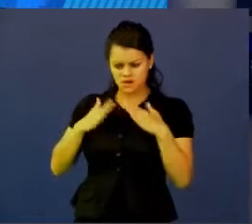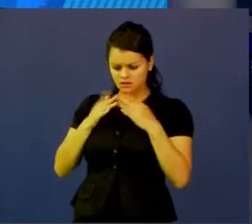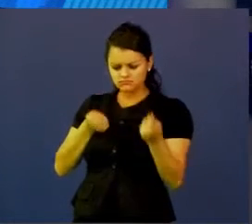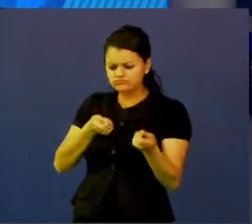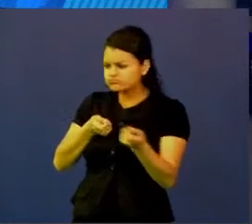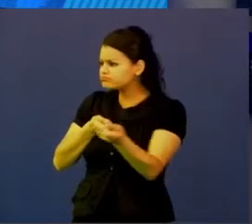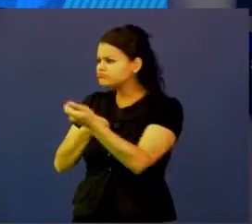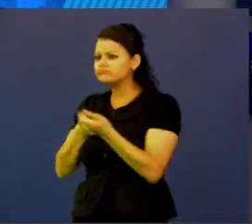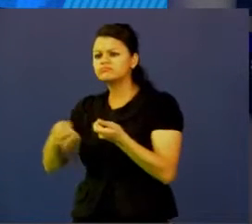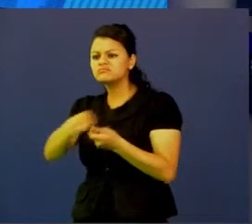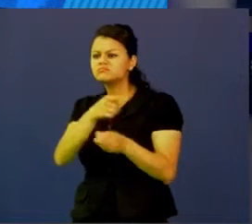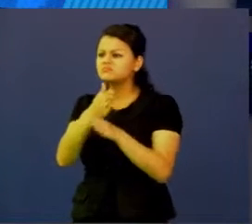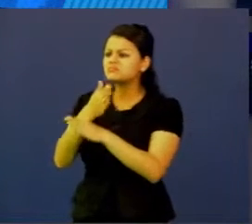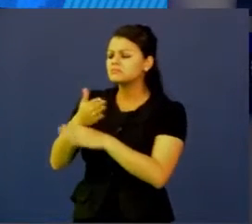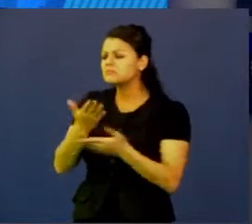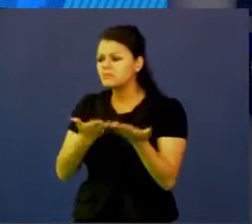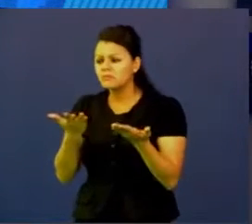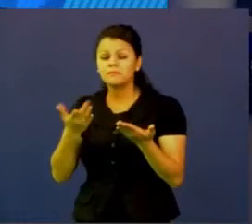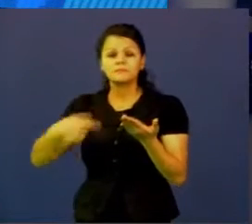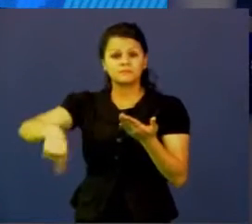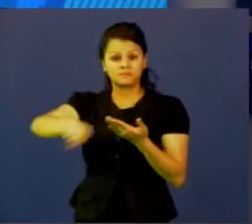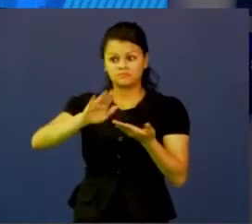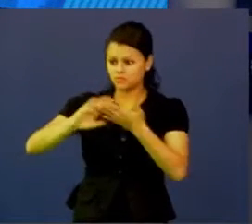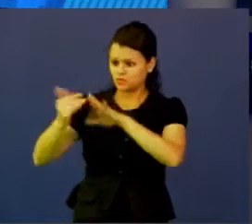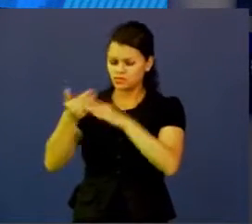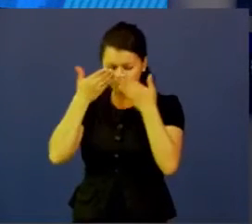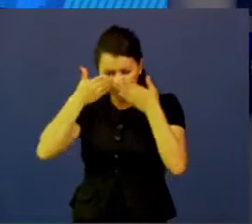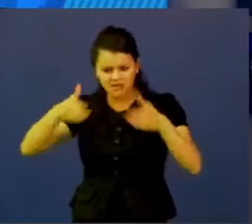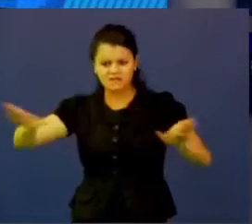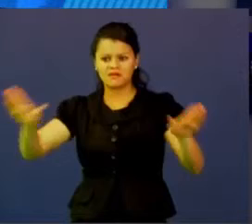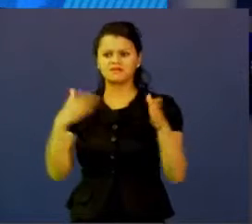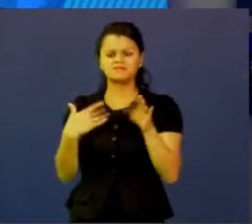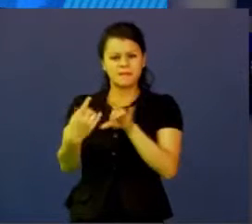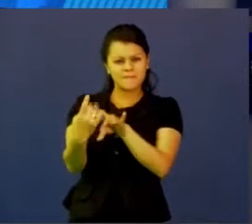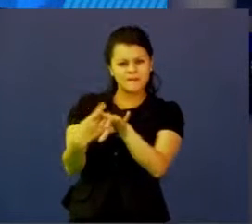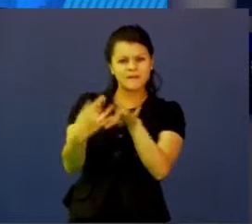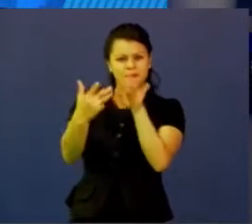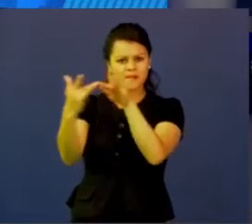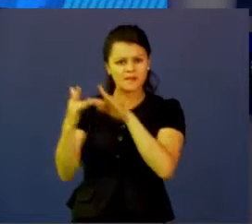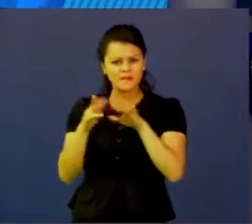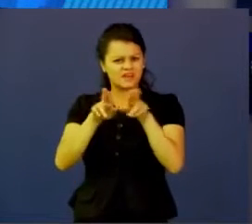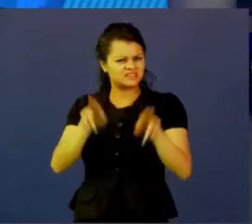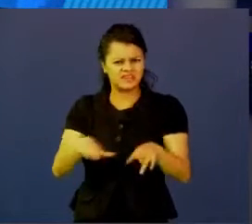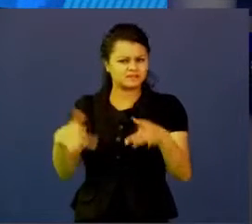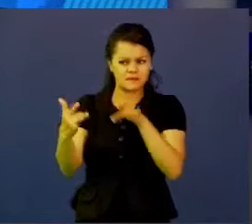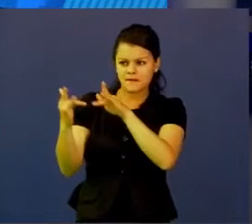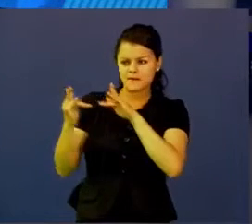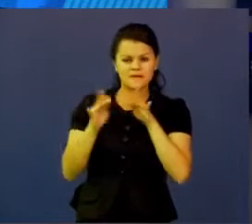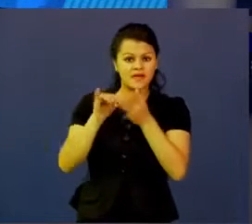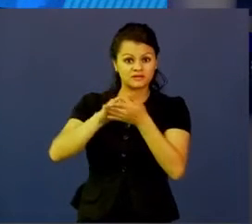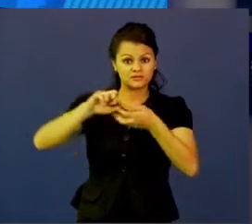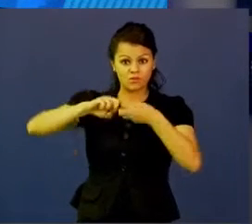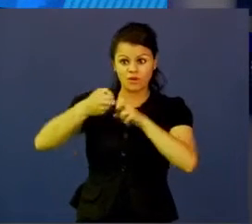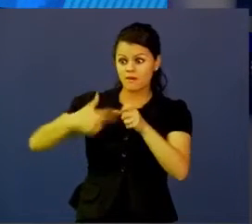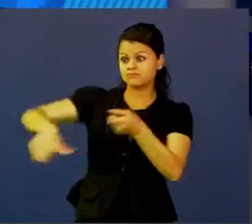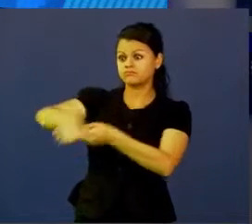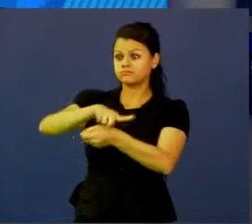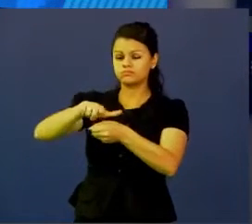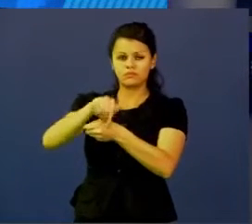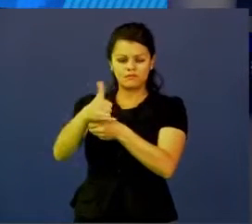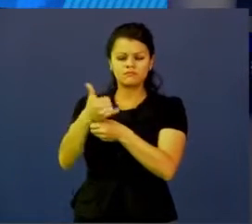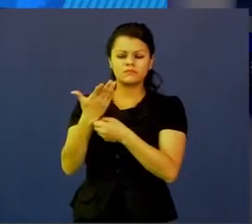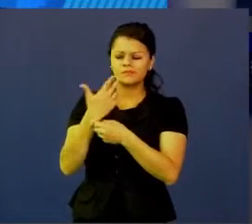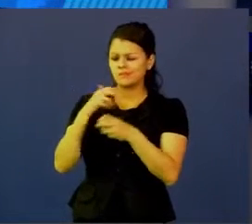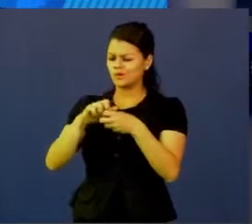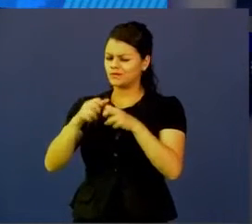abiertas, conectadas, entonces seguramente esas problemáticas que están viviendo en lo local, pues hay otros grupos que